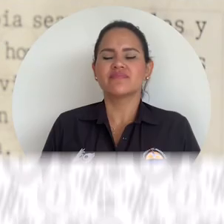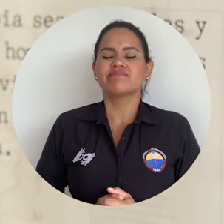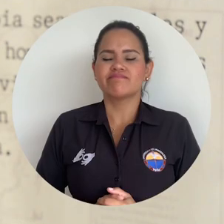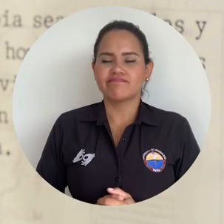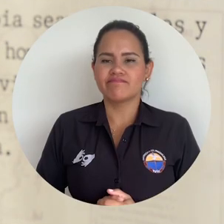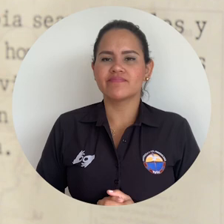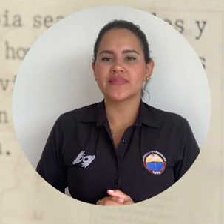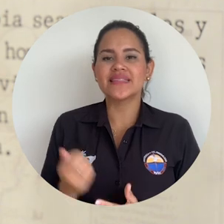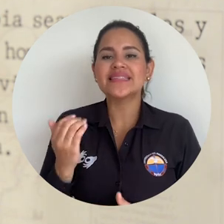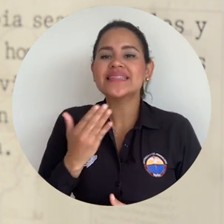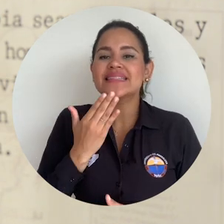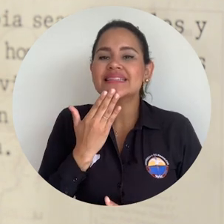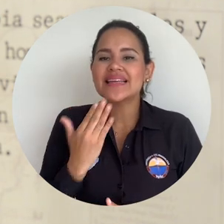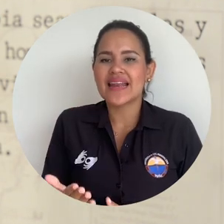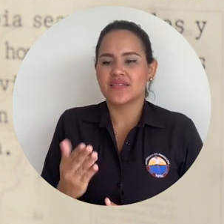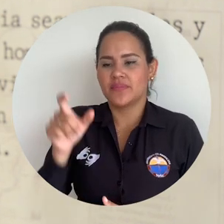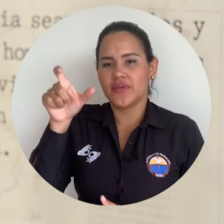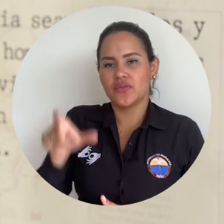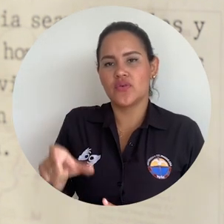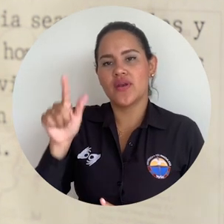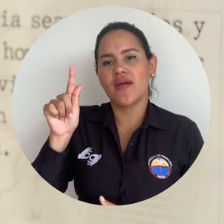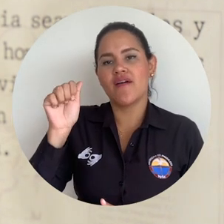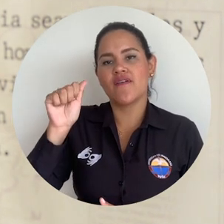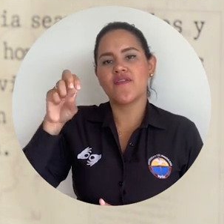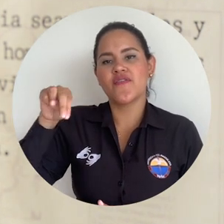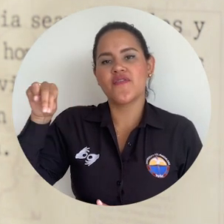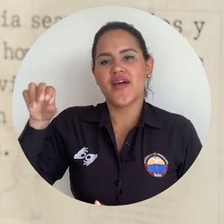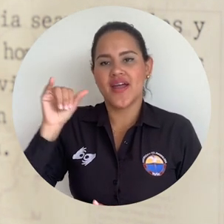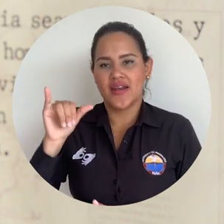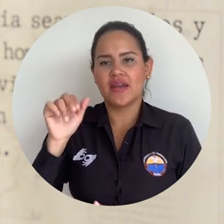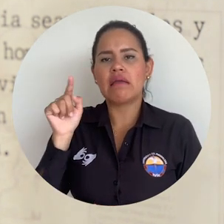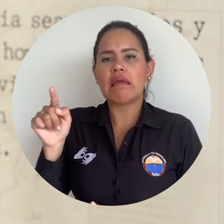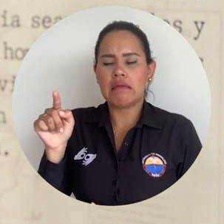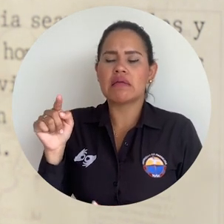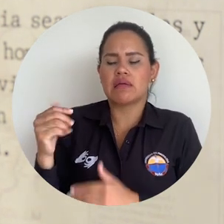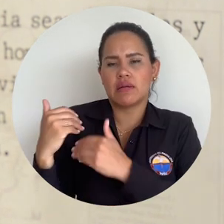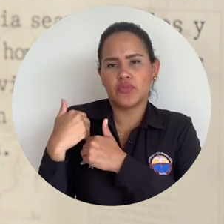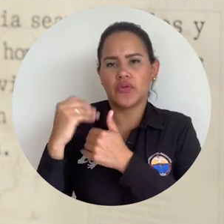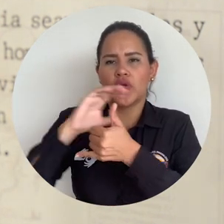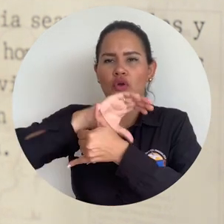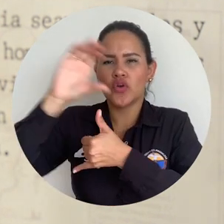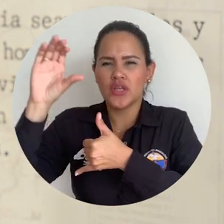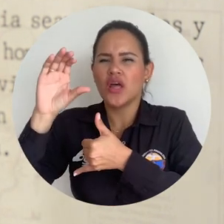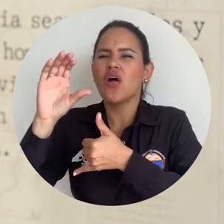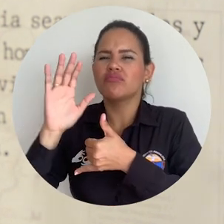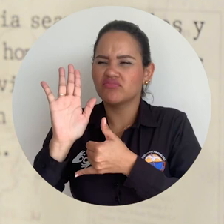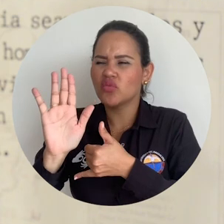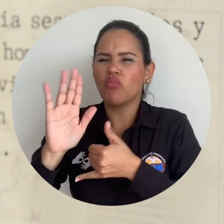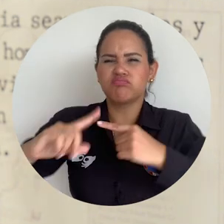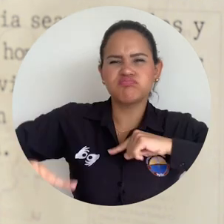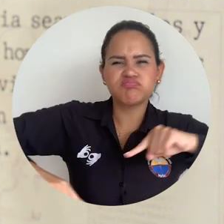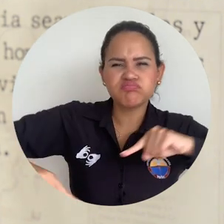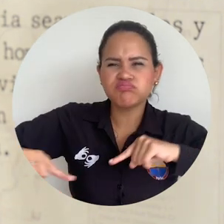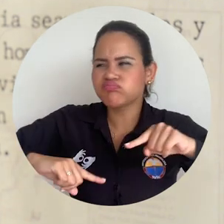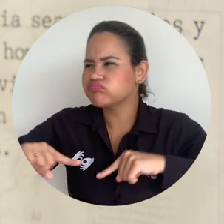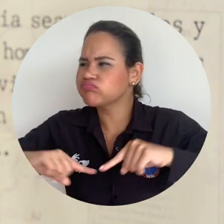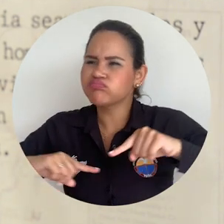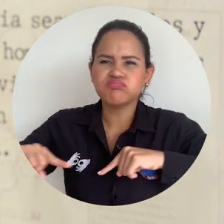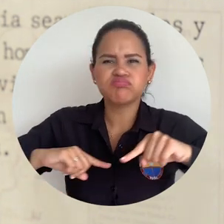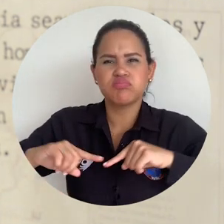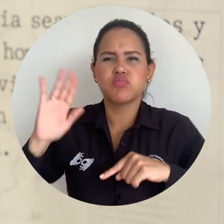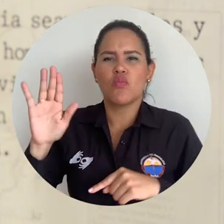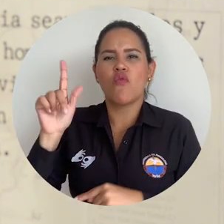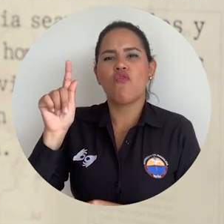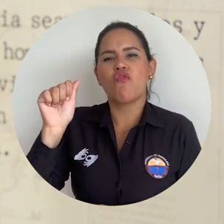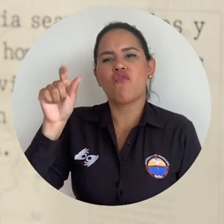Gracias a la iniciativa de la señora Fanny Tete, que es una de las coordinadoras a nivel de región Caribe de FASOL, pues ella vio desde un